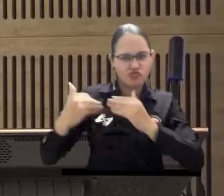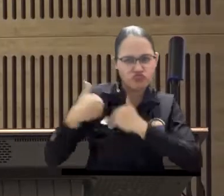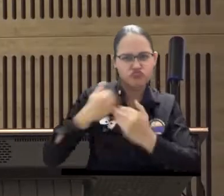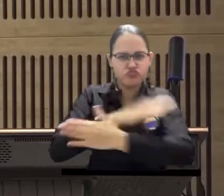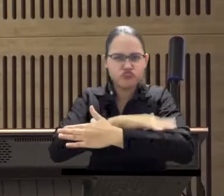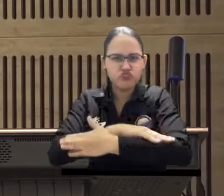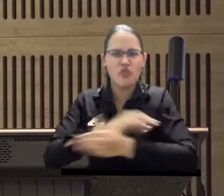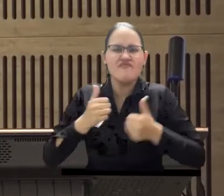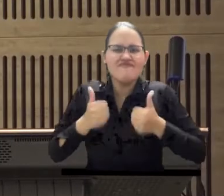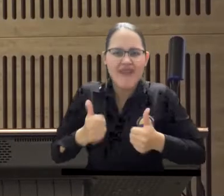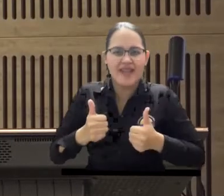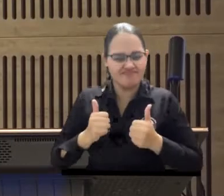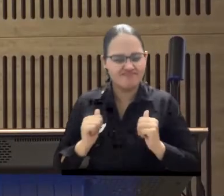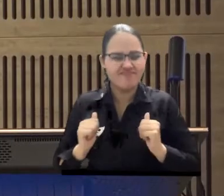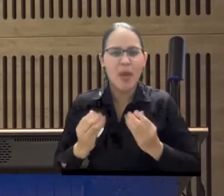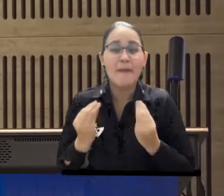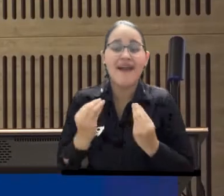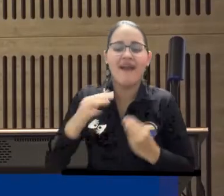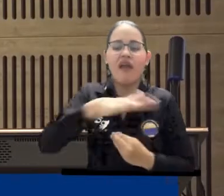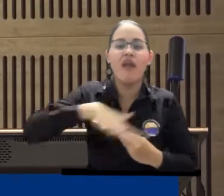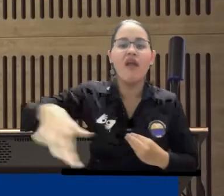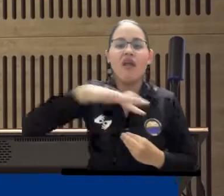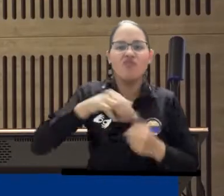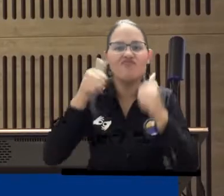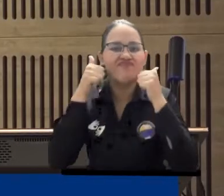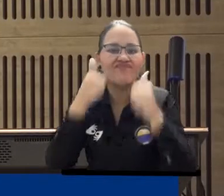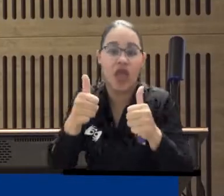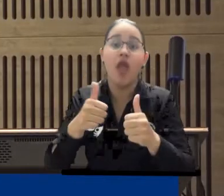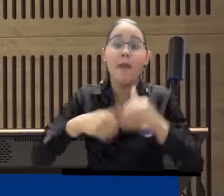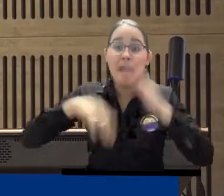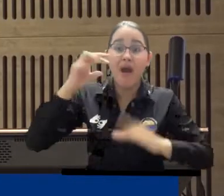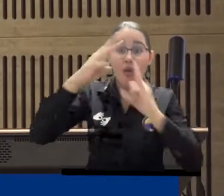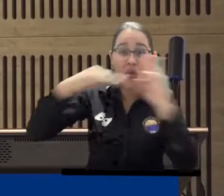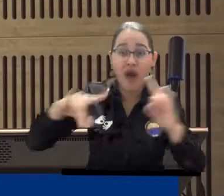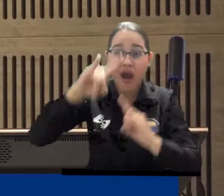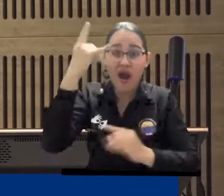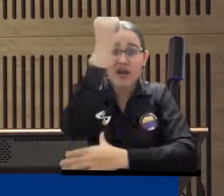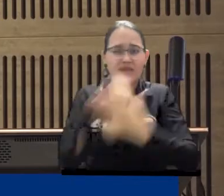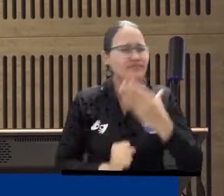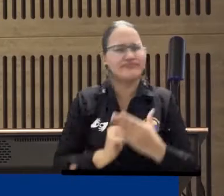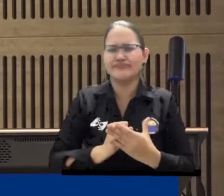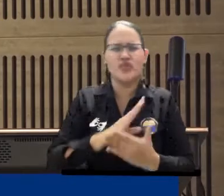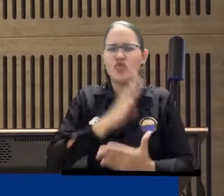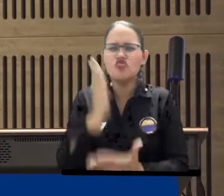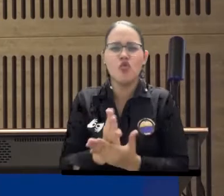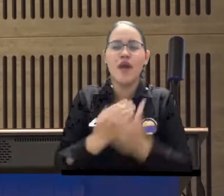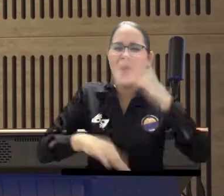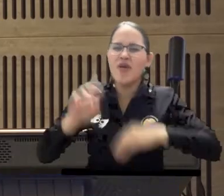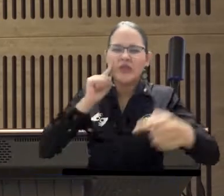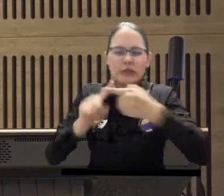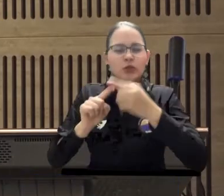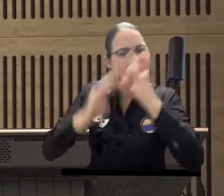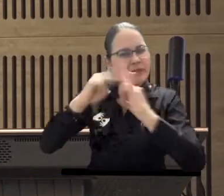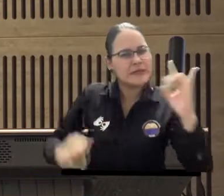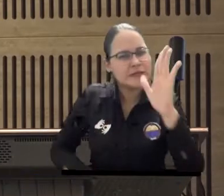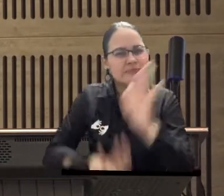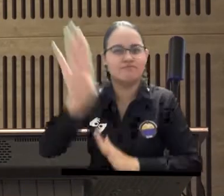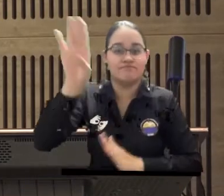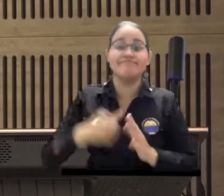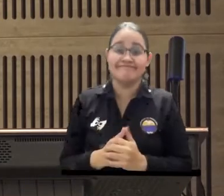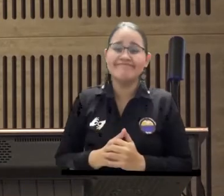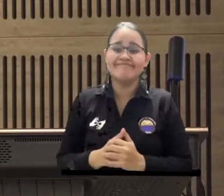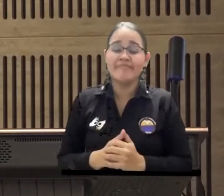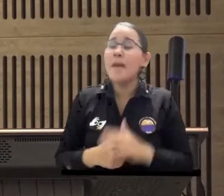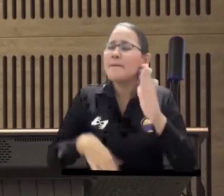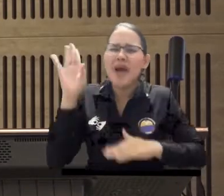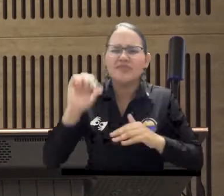tomar decisiones responsables, que no pongan en riesgo la estabilidad futura de la institución, pero sobre todo, procurando tomar decisiones